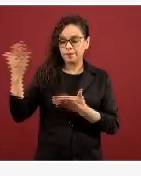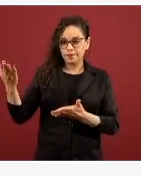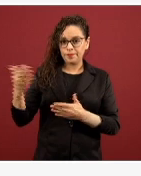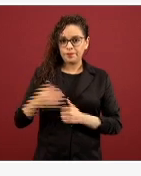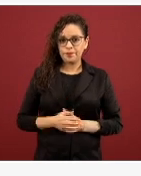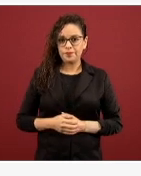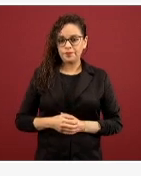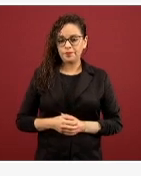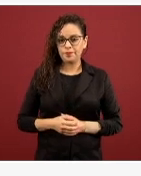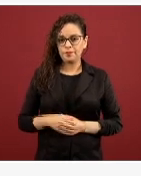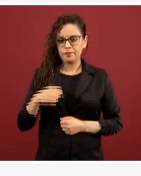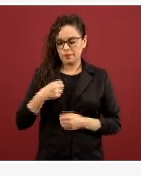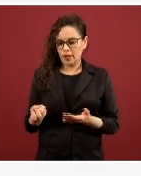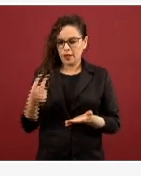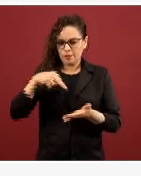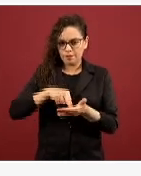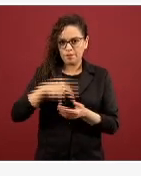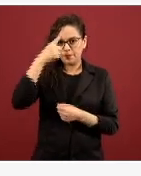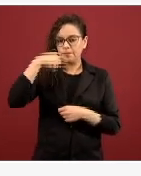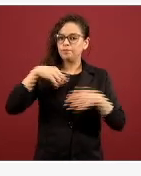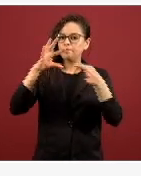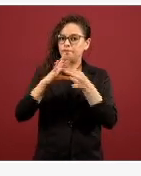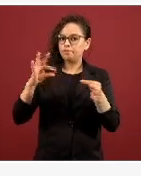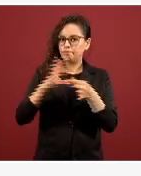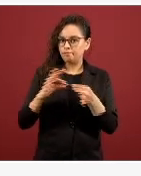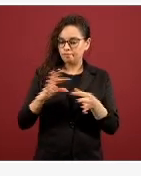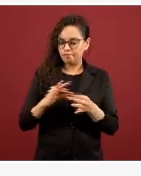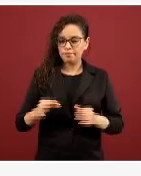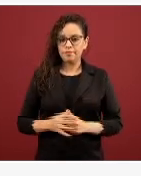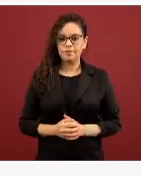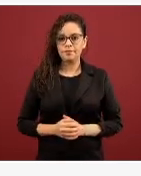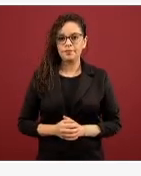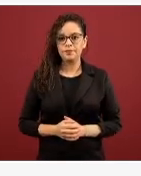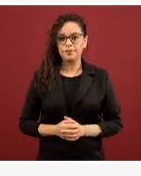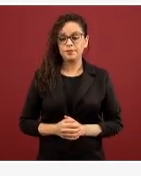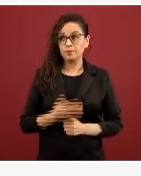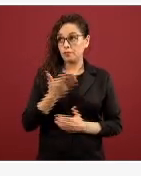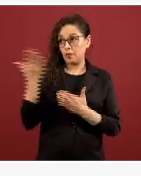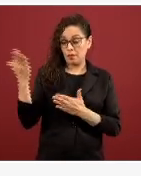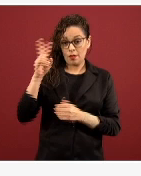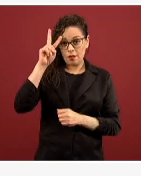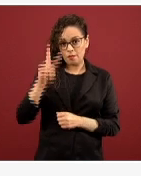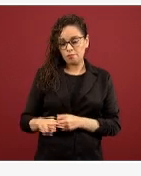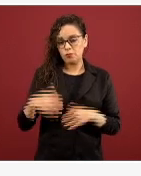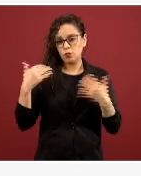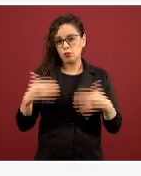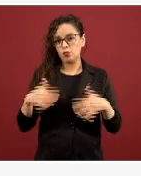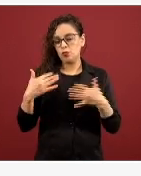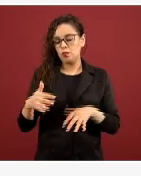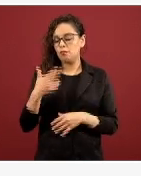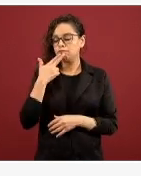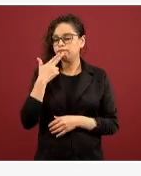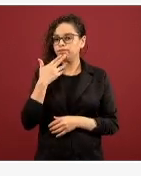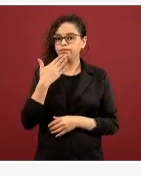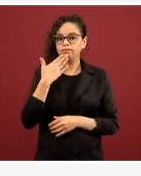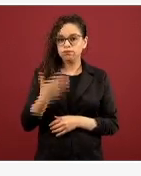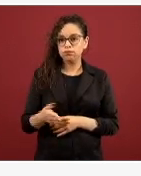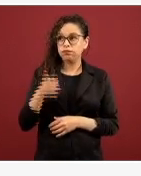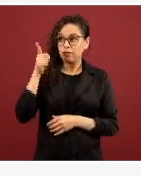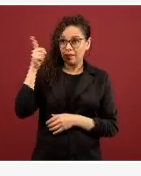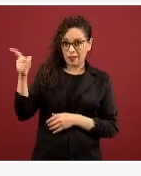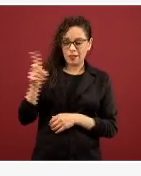parar para comentarlas. Esta es información muy útil del monitoreo diario